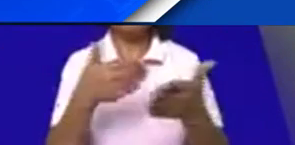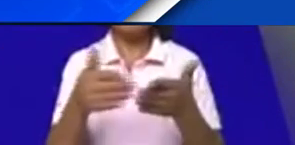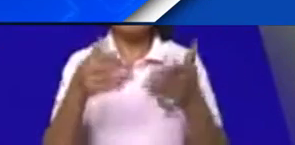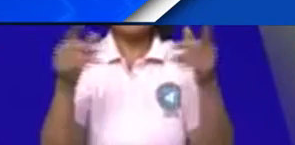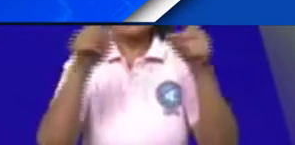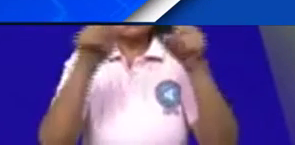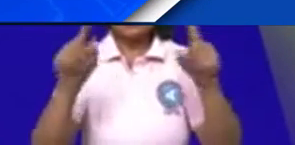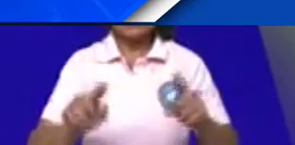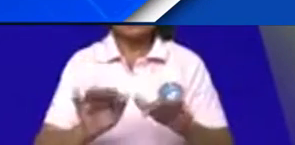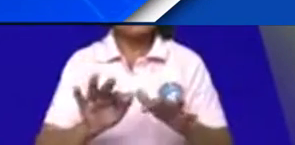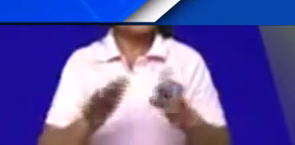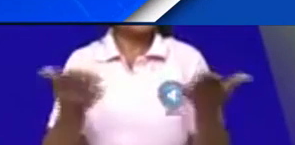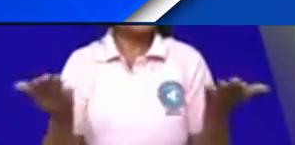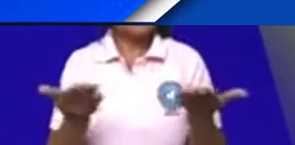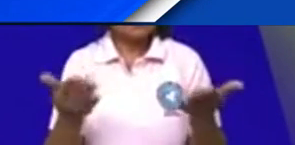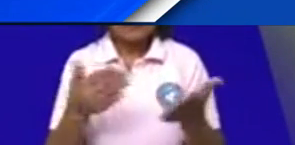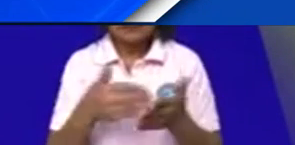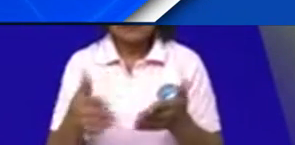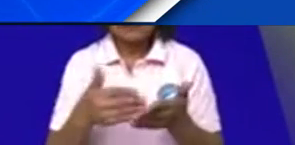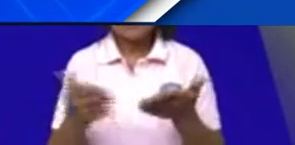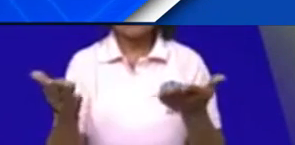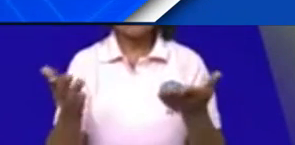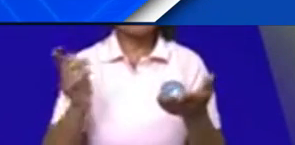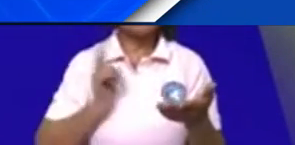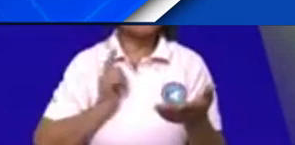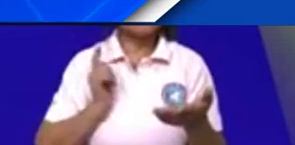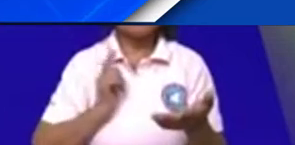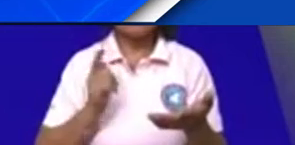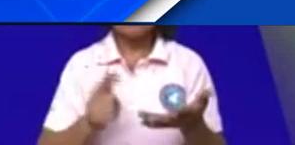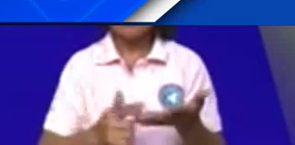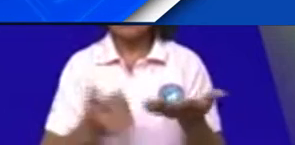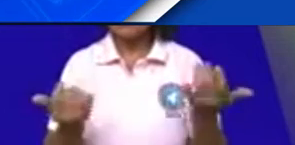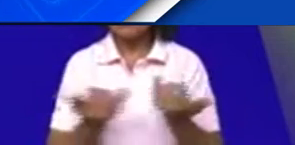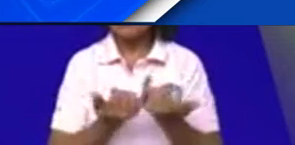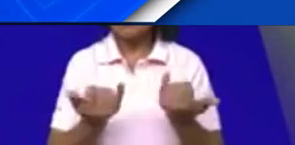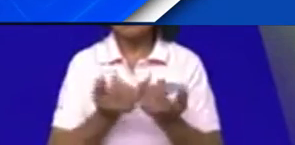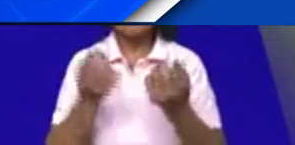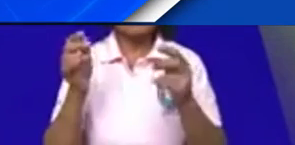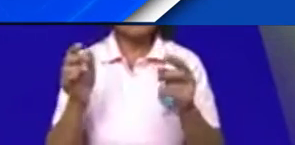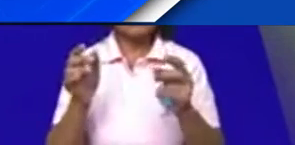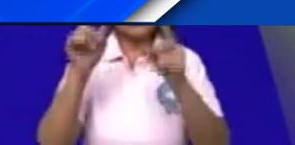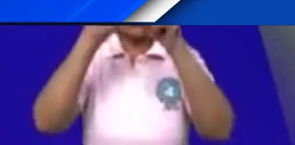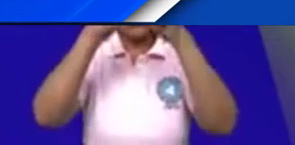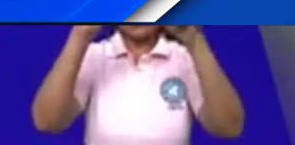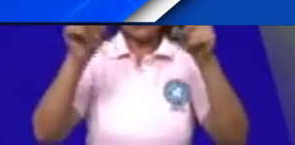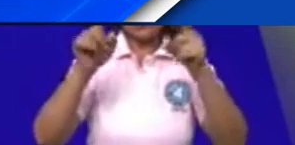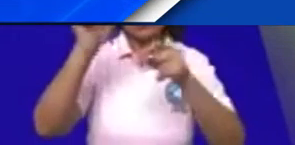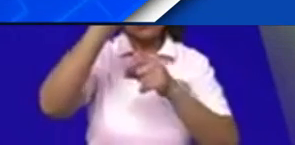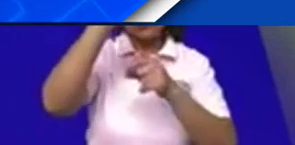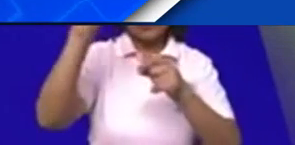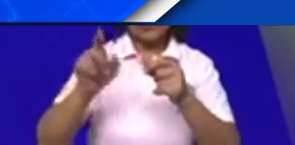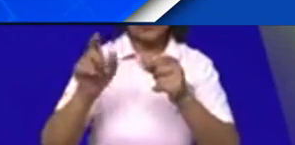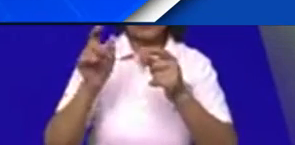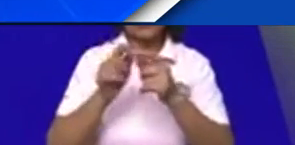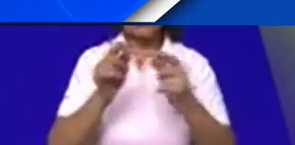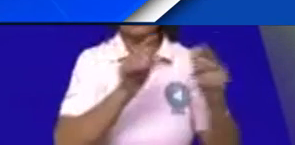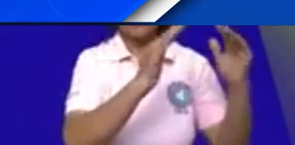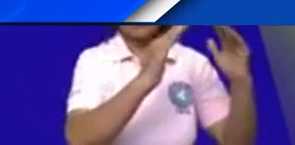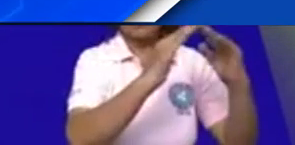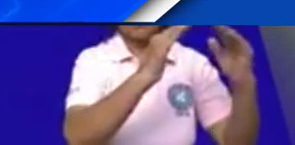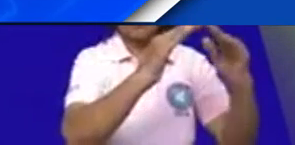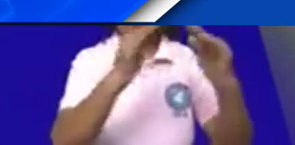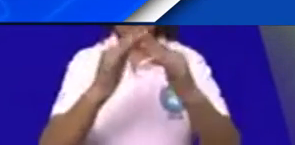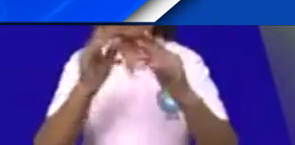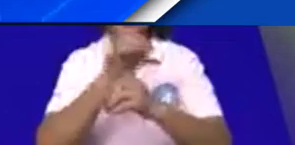la tecnología, el acceso y también a la conectividad, tanto dentro de nuestras universidades como el